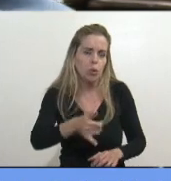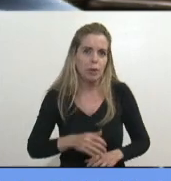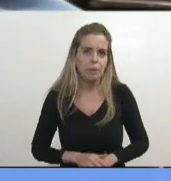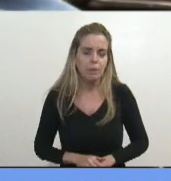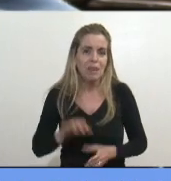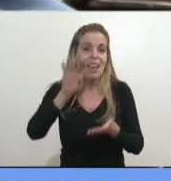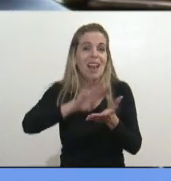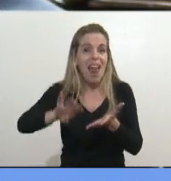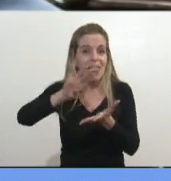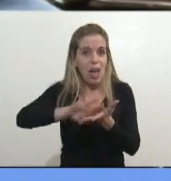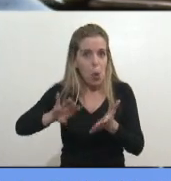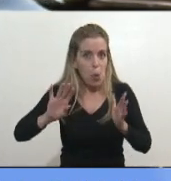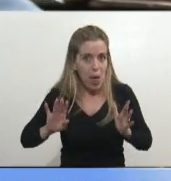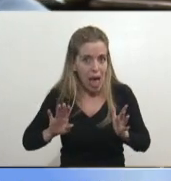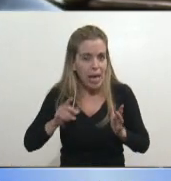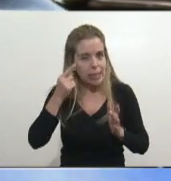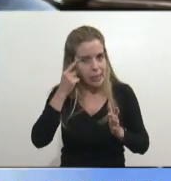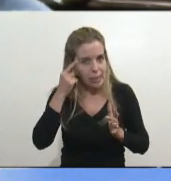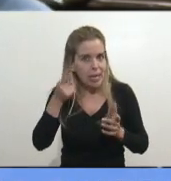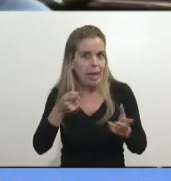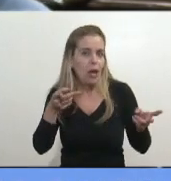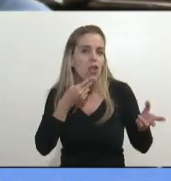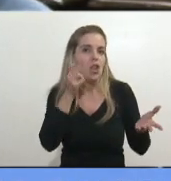la deuda y la cuasi fiscal,